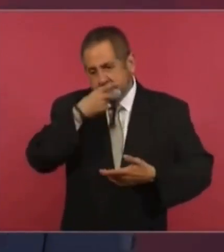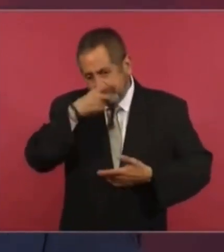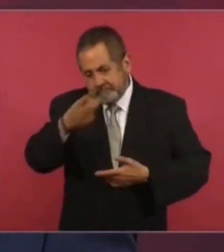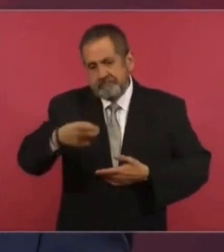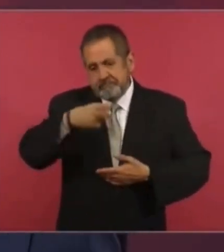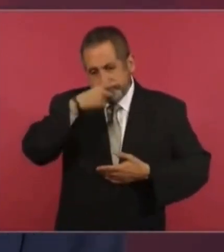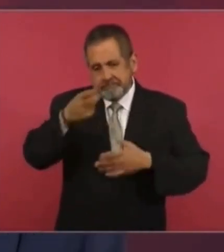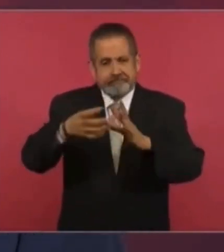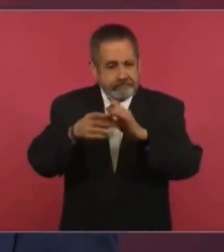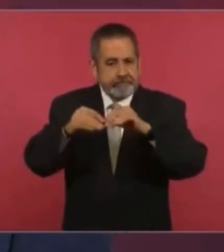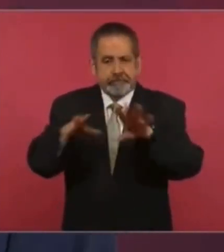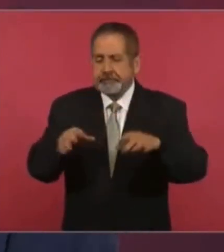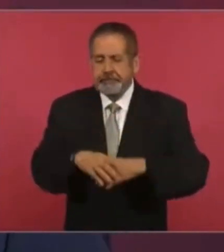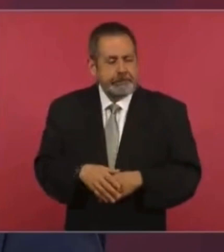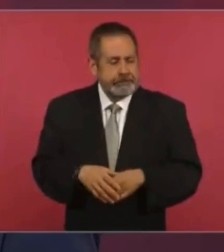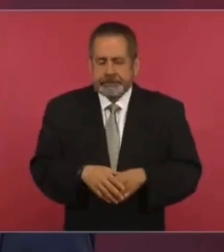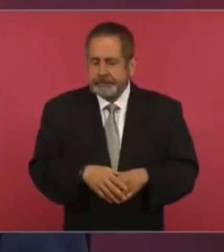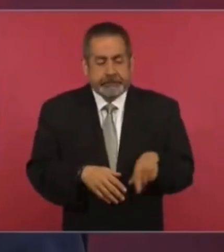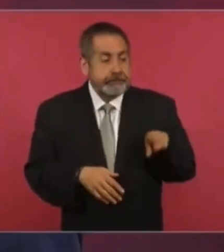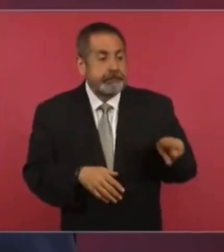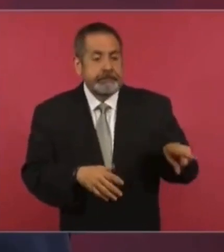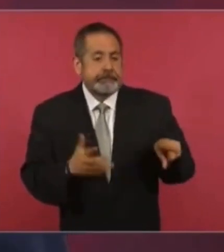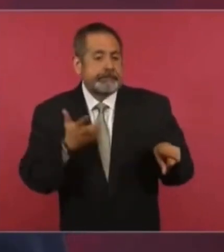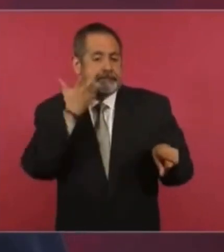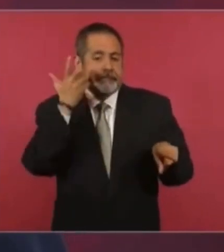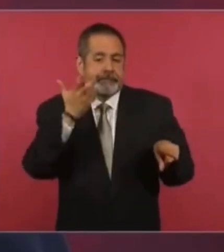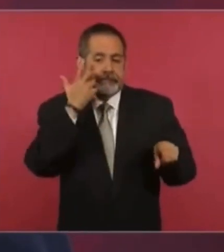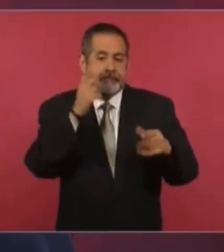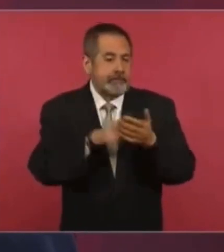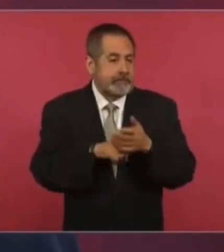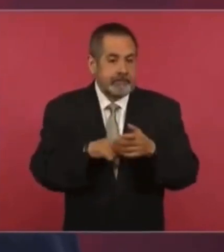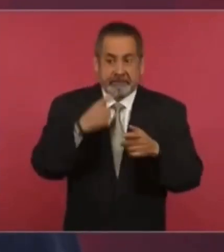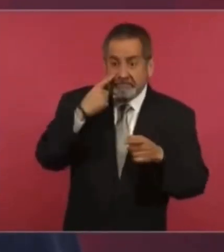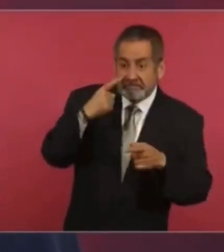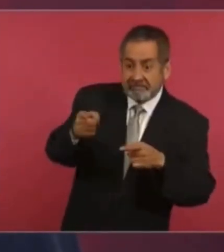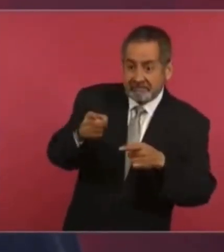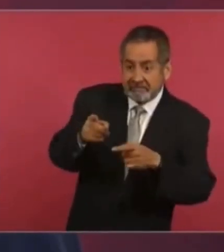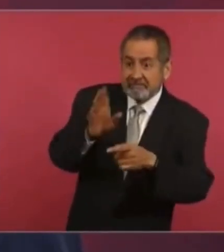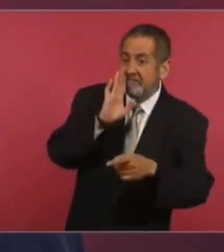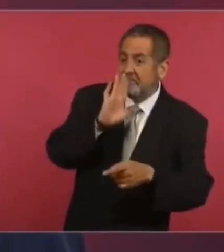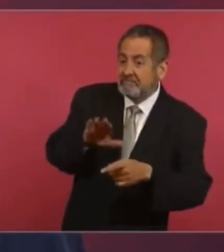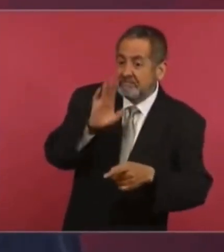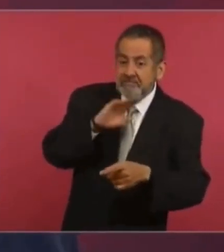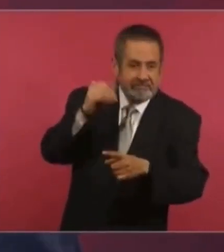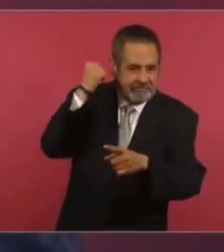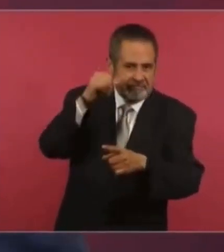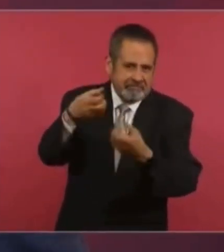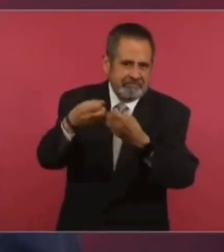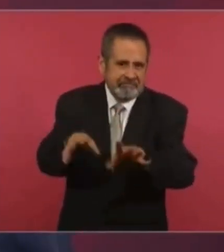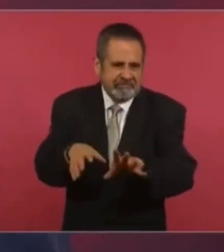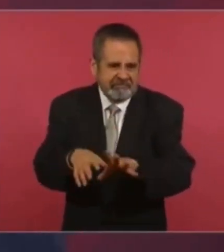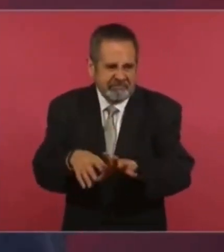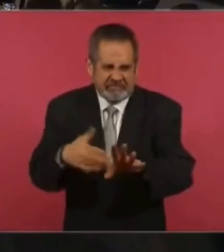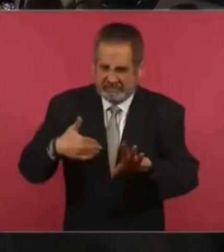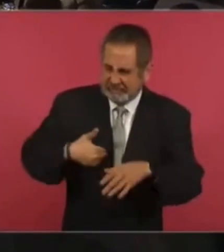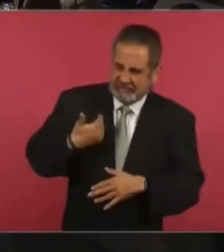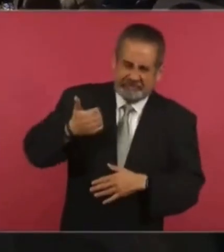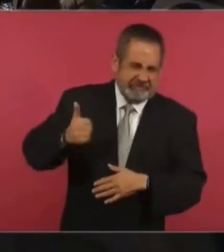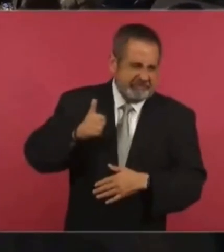están utilizando este lamentable caso de Acapulco con propósitos